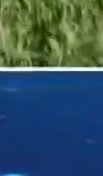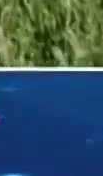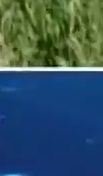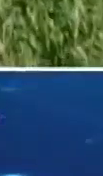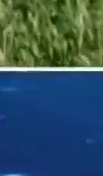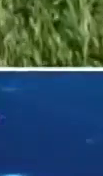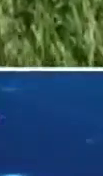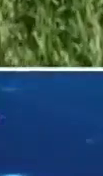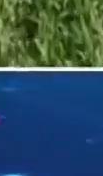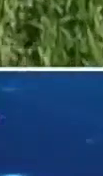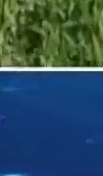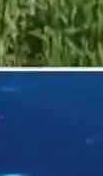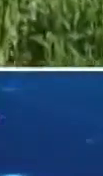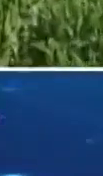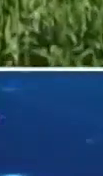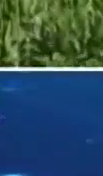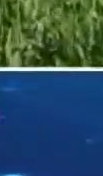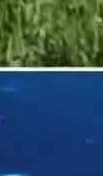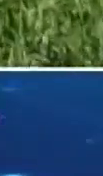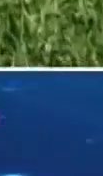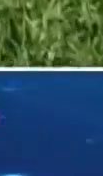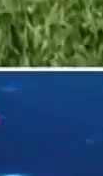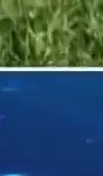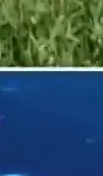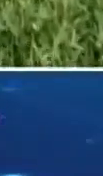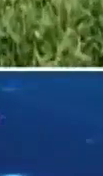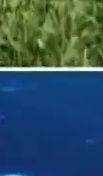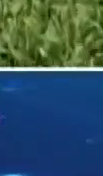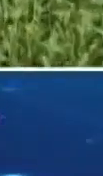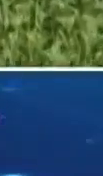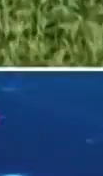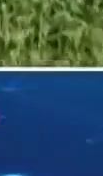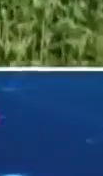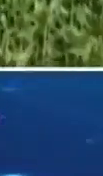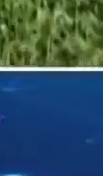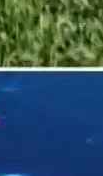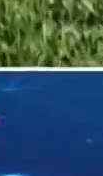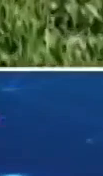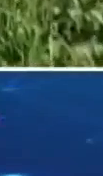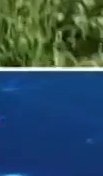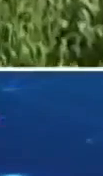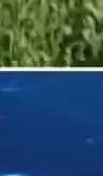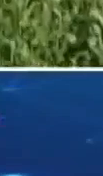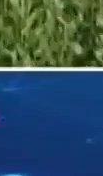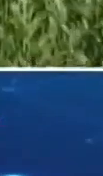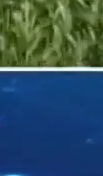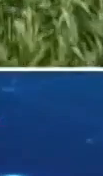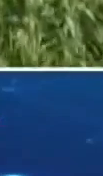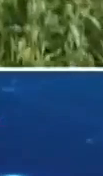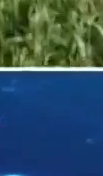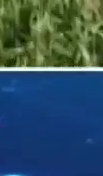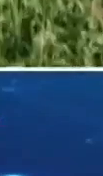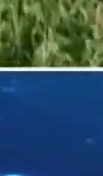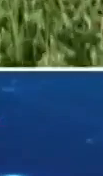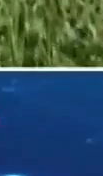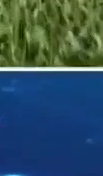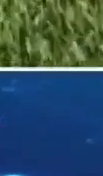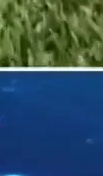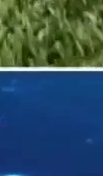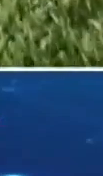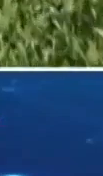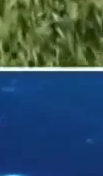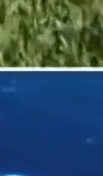58 movimientos organizados, campesinos y campesinas. Y estoy con los voceros, y voceras de las